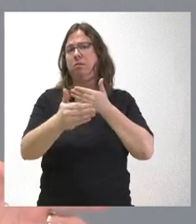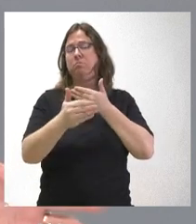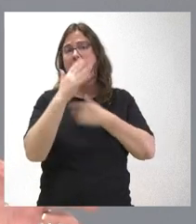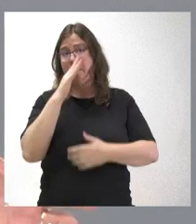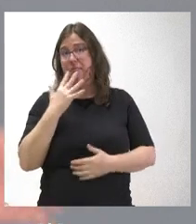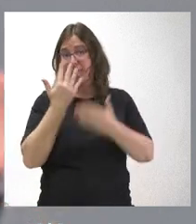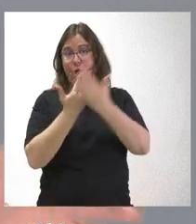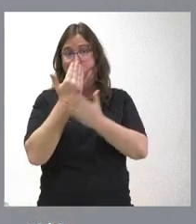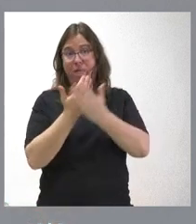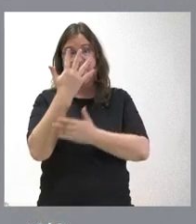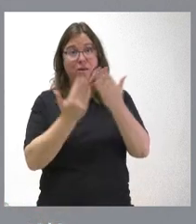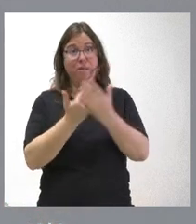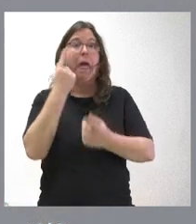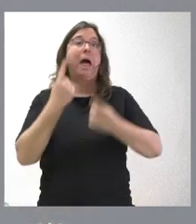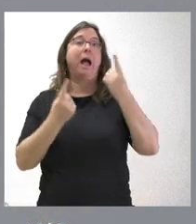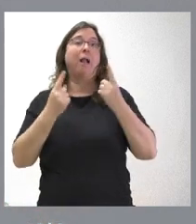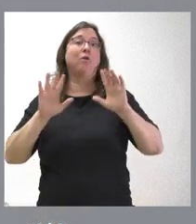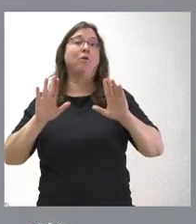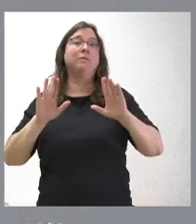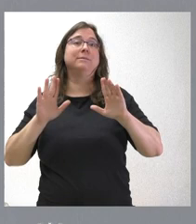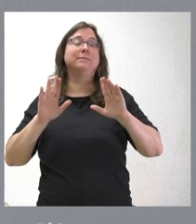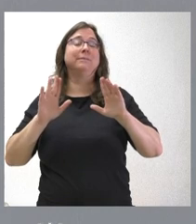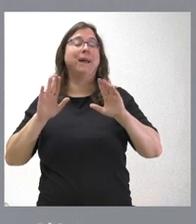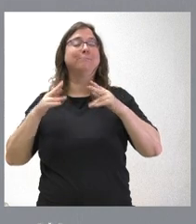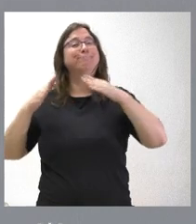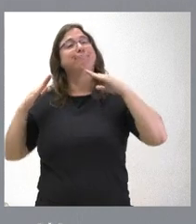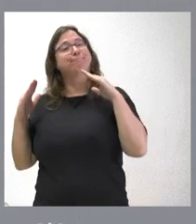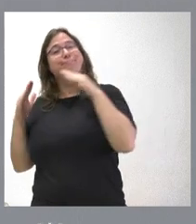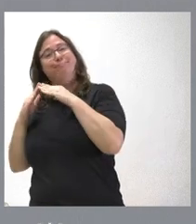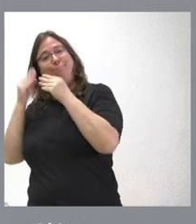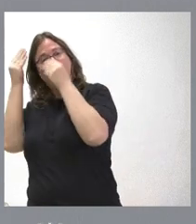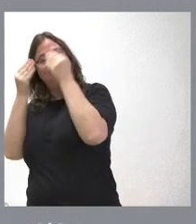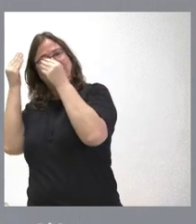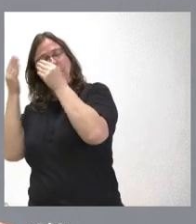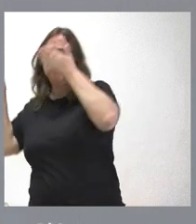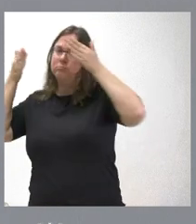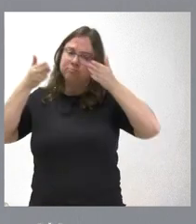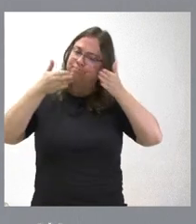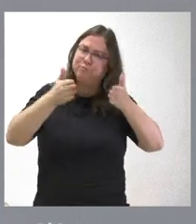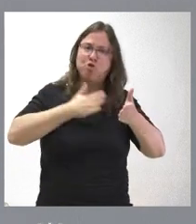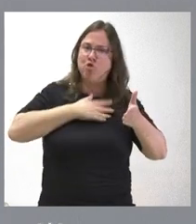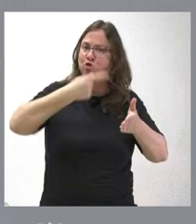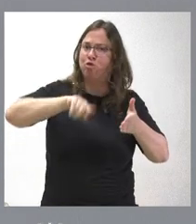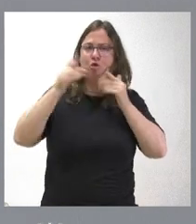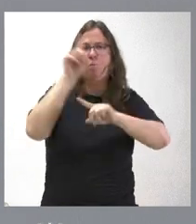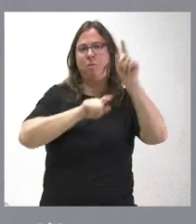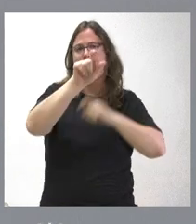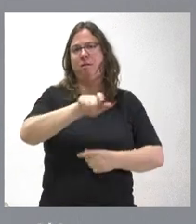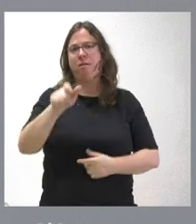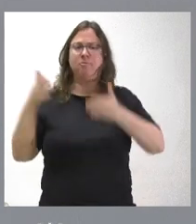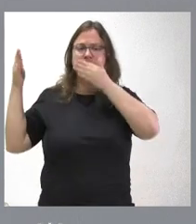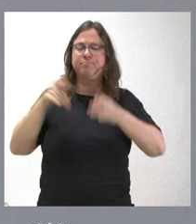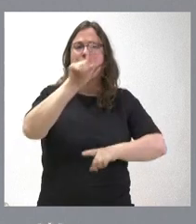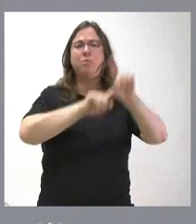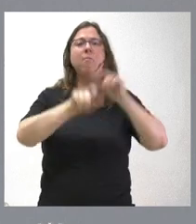cinco días, mientras algunos están en el rincón de pensar, nosotros estamos en la centralidad de los problemas de la gente, preocupándonos de la gente.